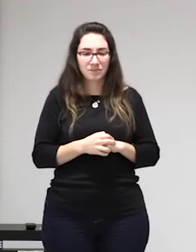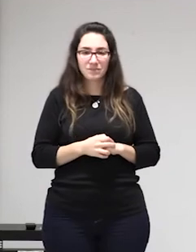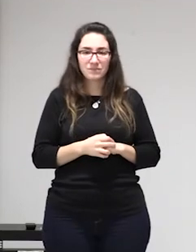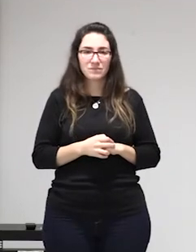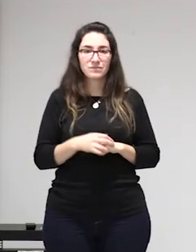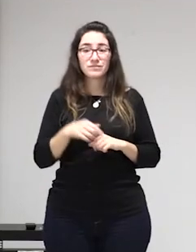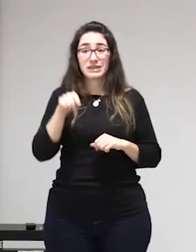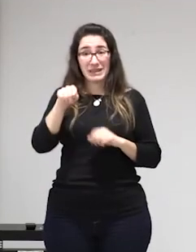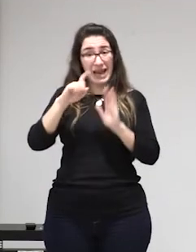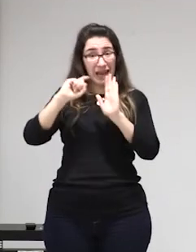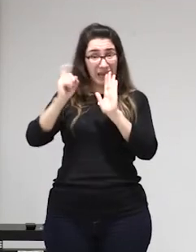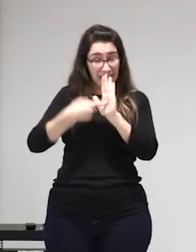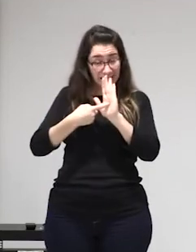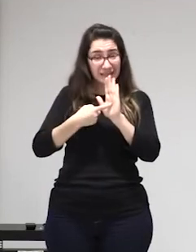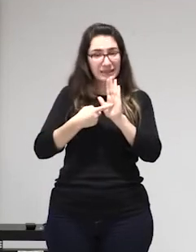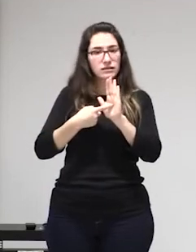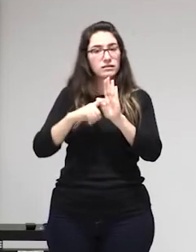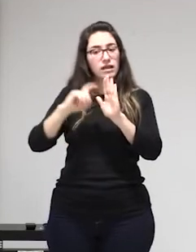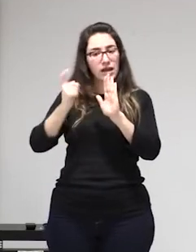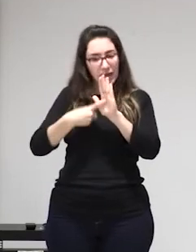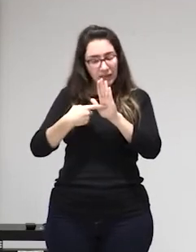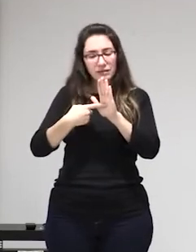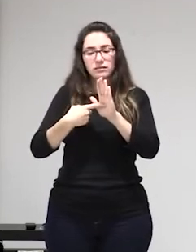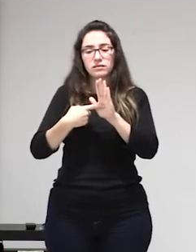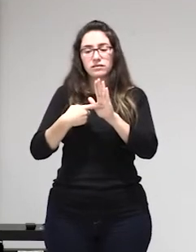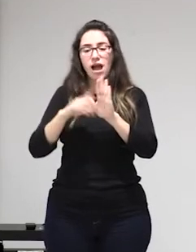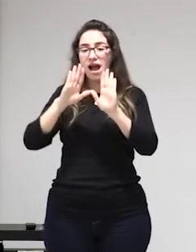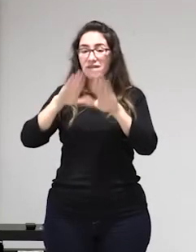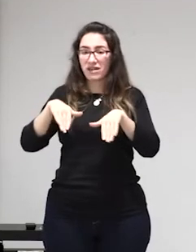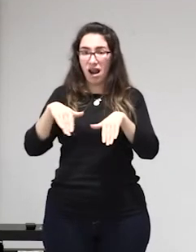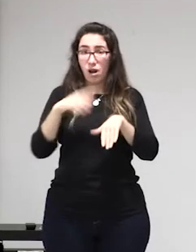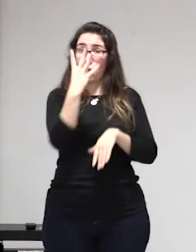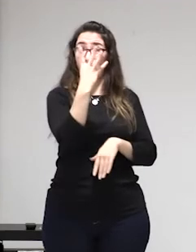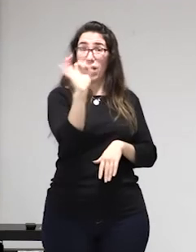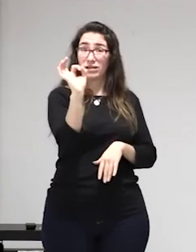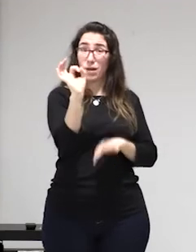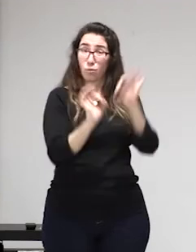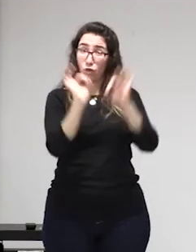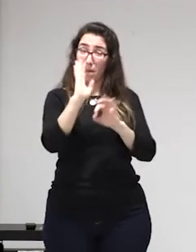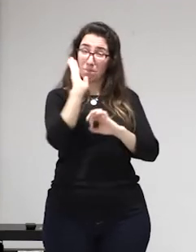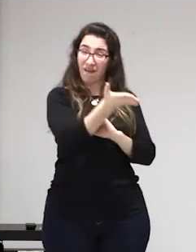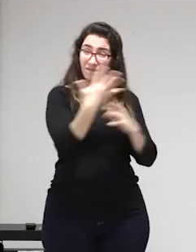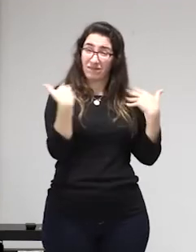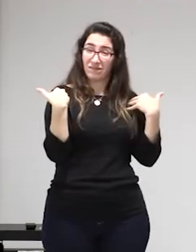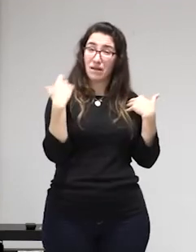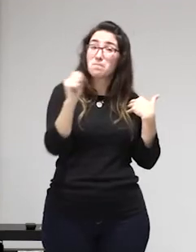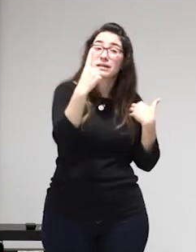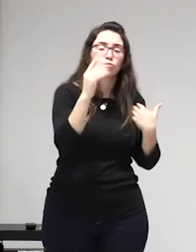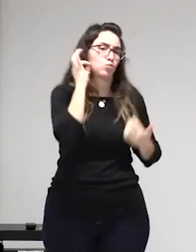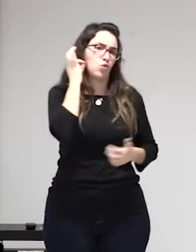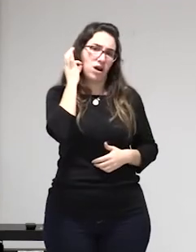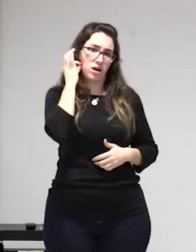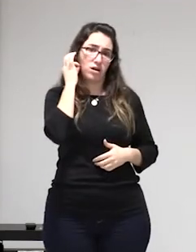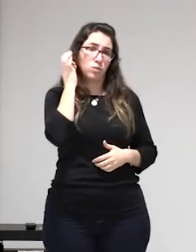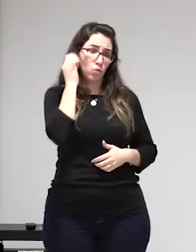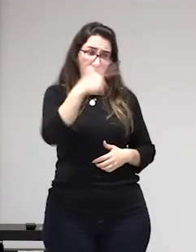aprobado en otros países como por ejemplo Argentina en Argentina cuando cuando se hace lo